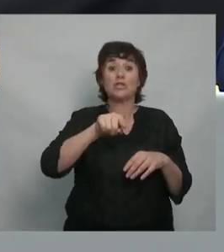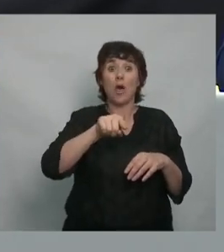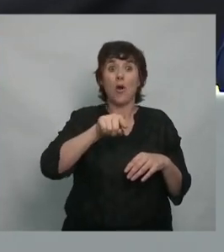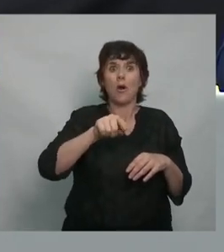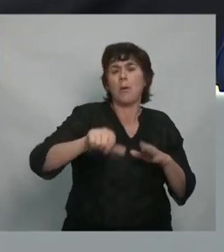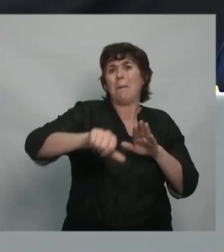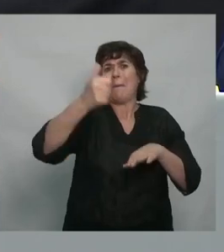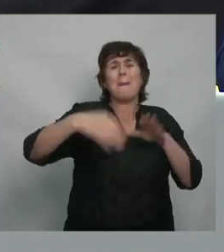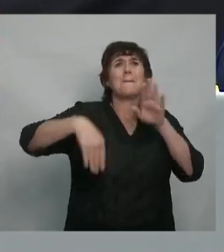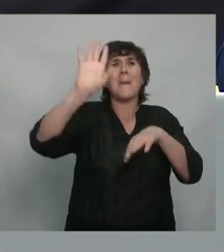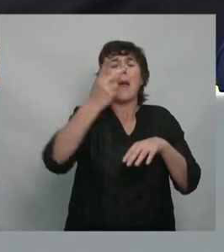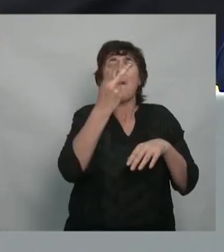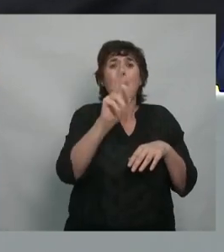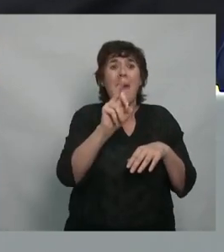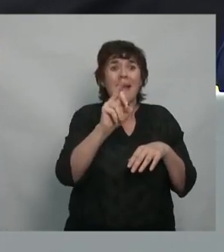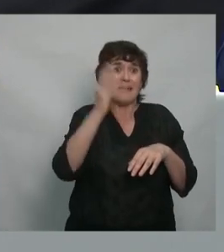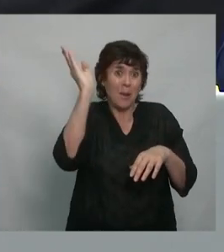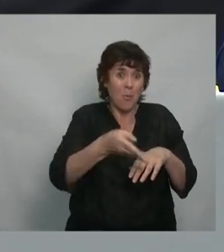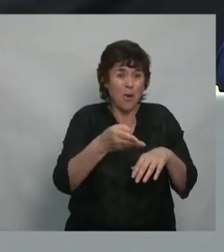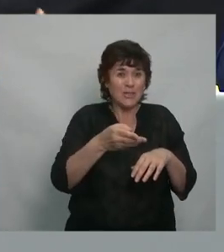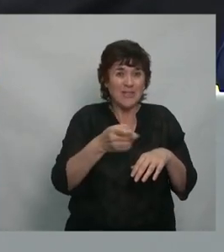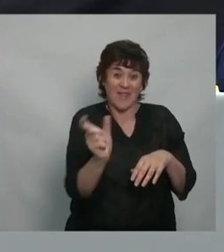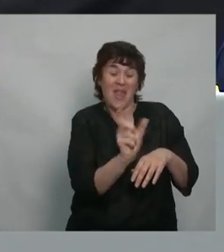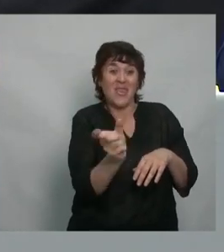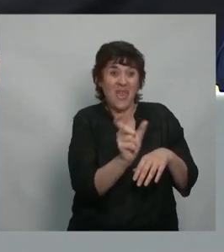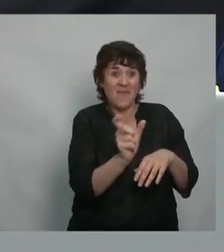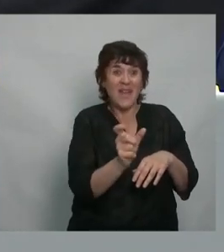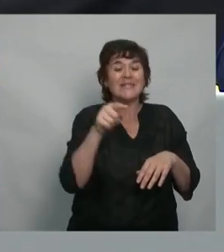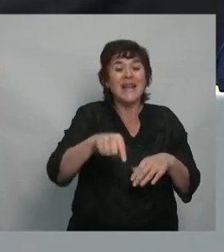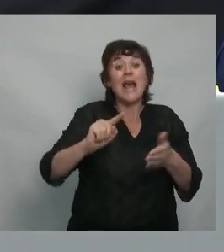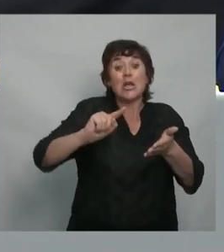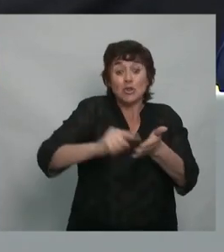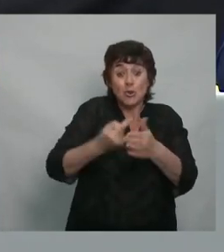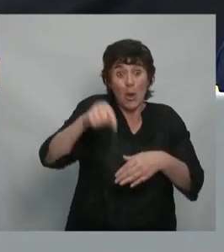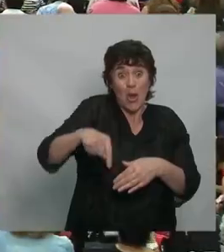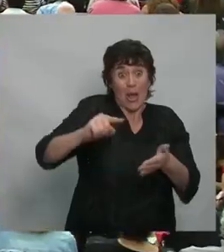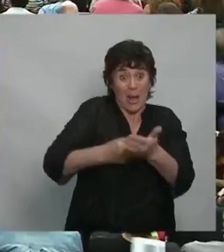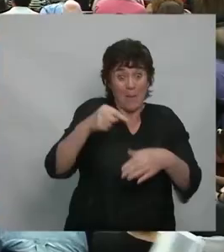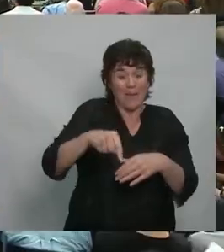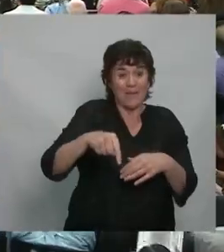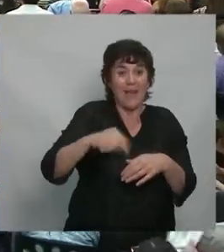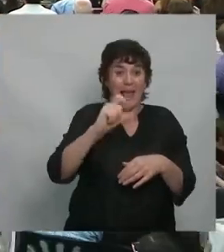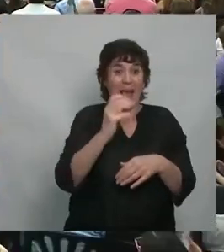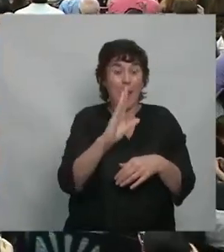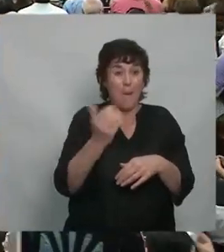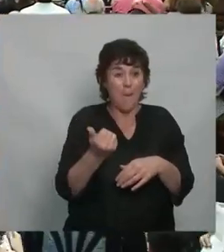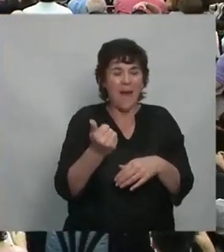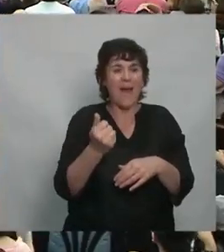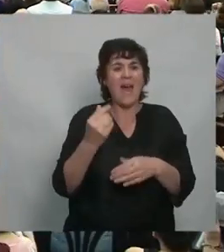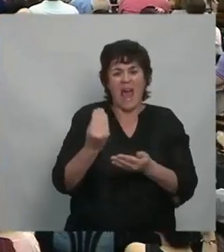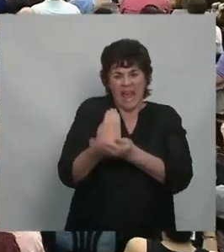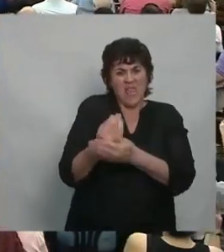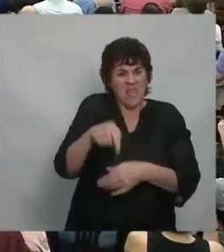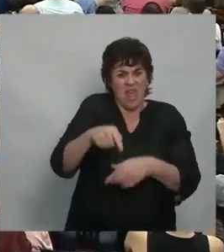ganó por más de 20 puntos de diferencia, hasta se logró ganar en la ciudad autónoma de Buenos Aires con un candidato